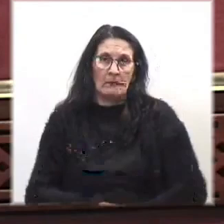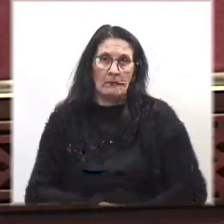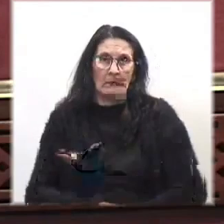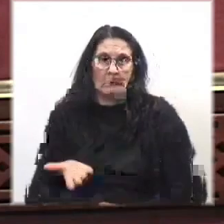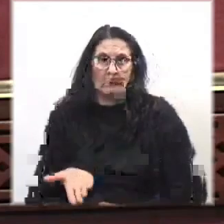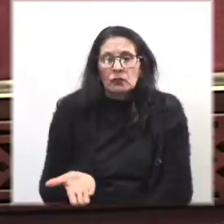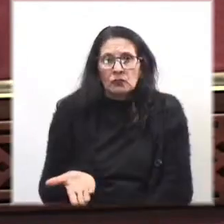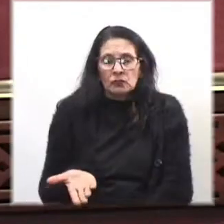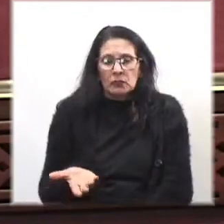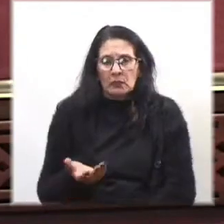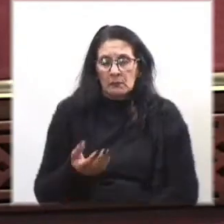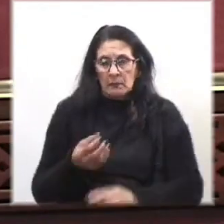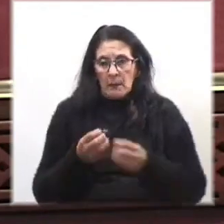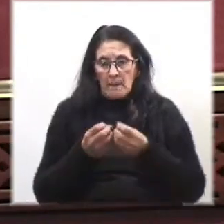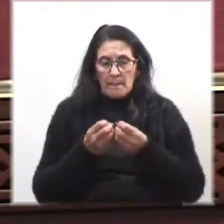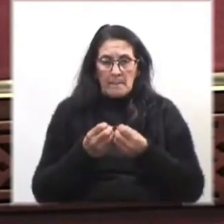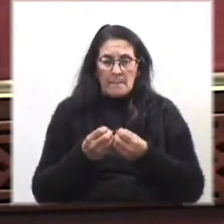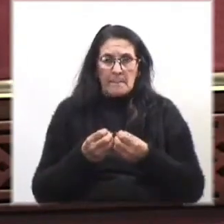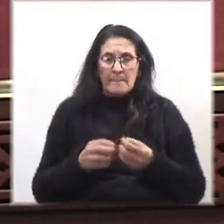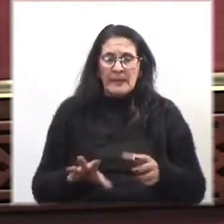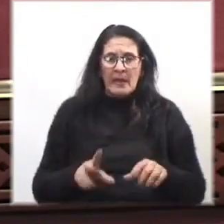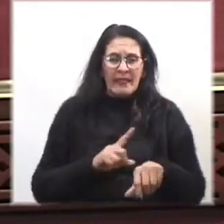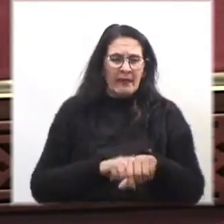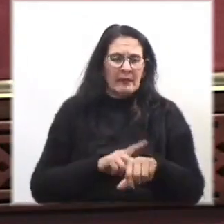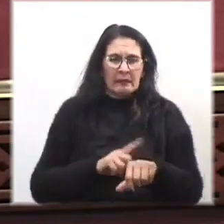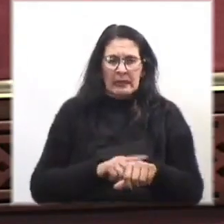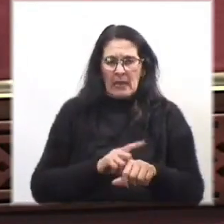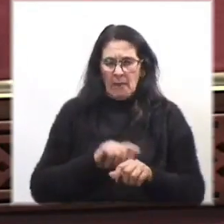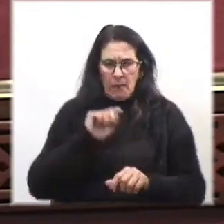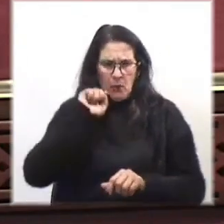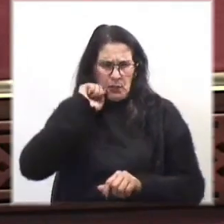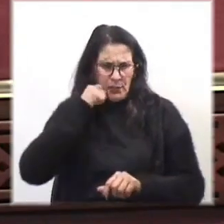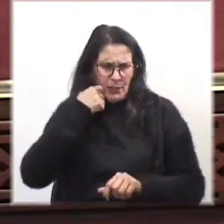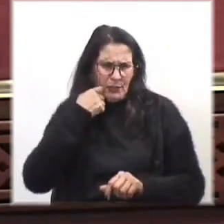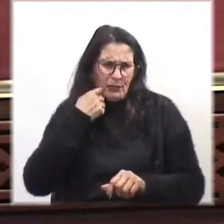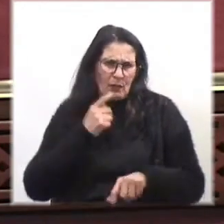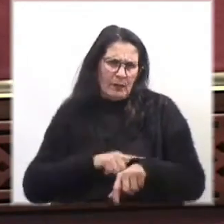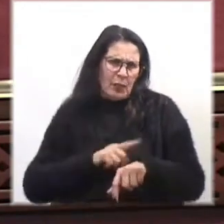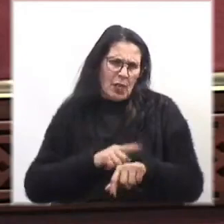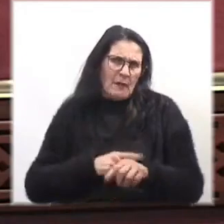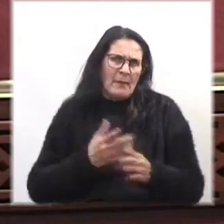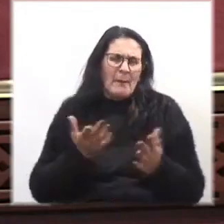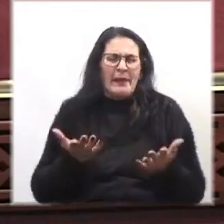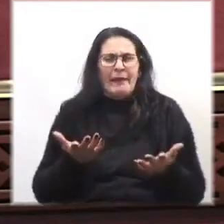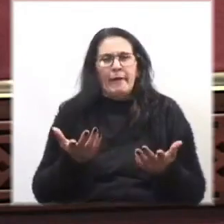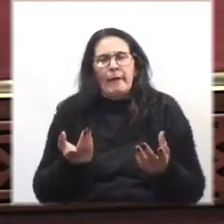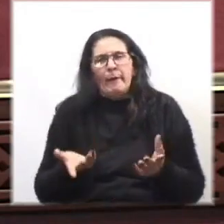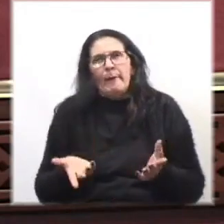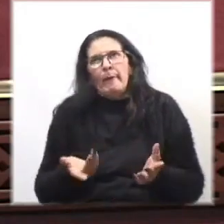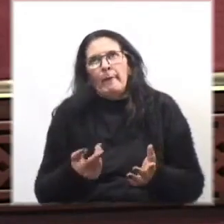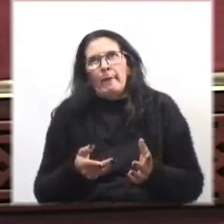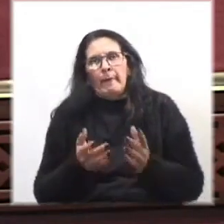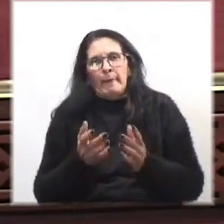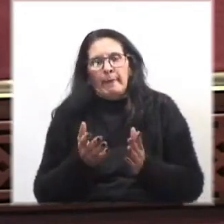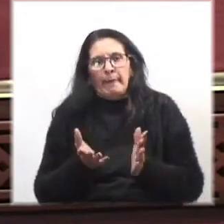Perdiendo un tiempo hermoso, pero bueno, como se trata del